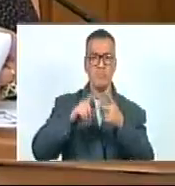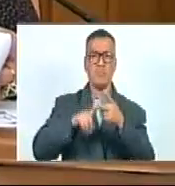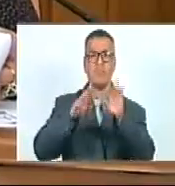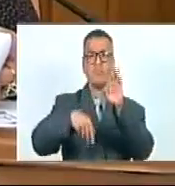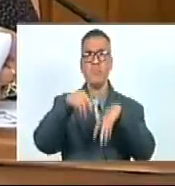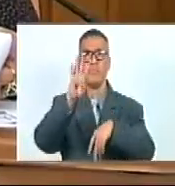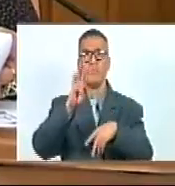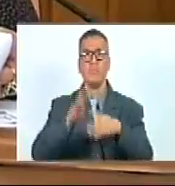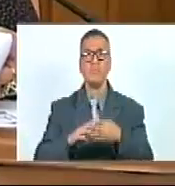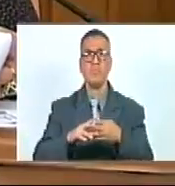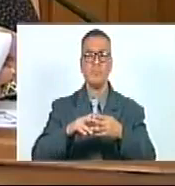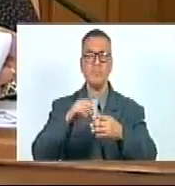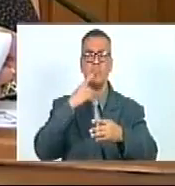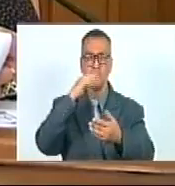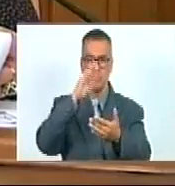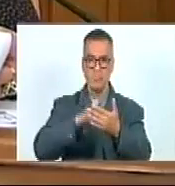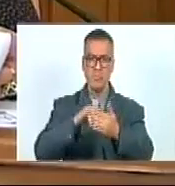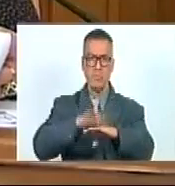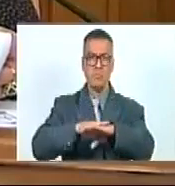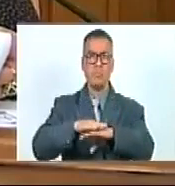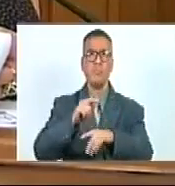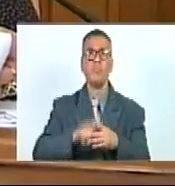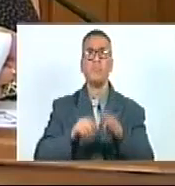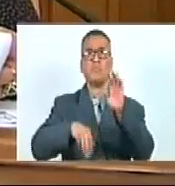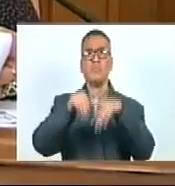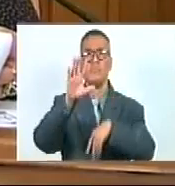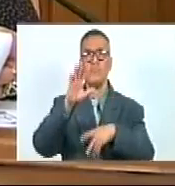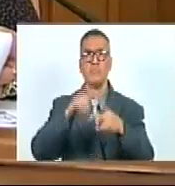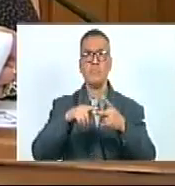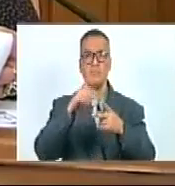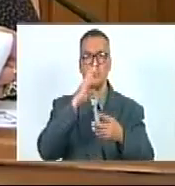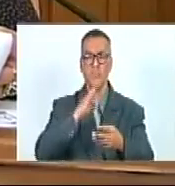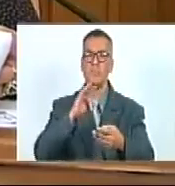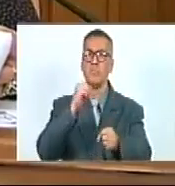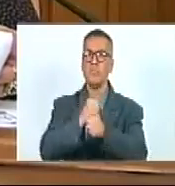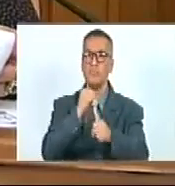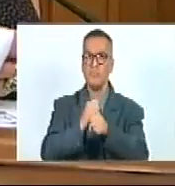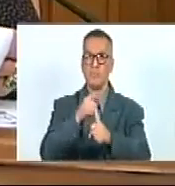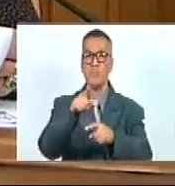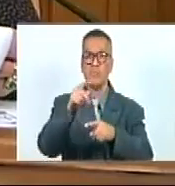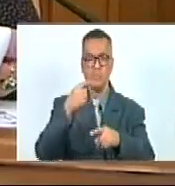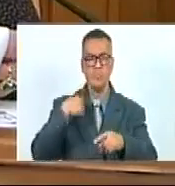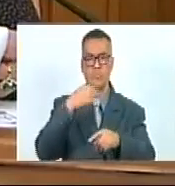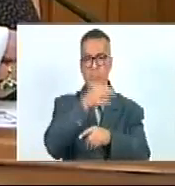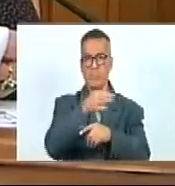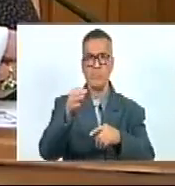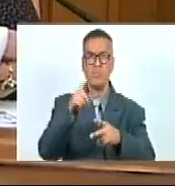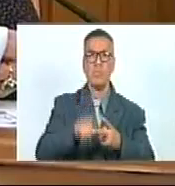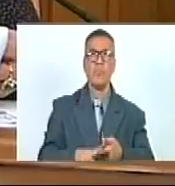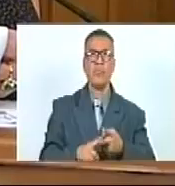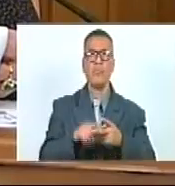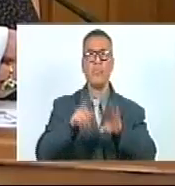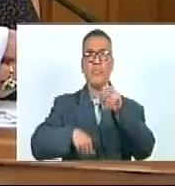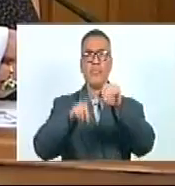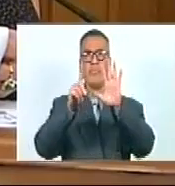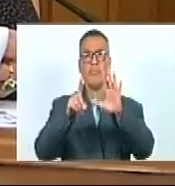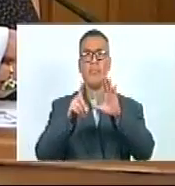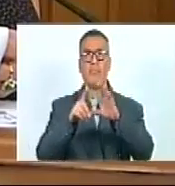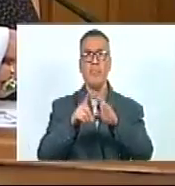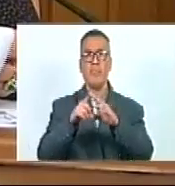14. Honestidad. 15. Eficacia, eficiencia y efectividad. 16.